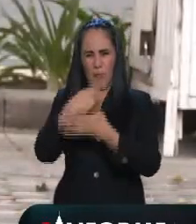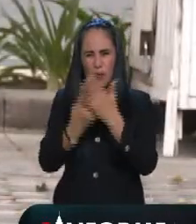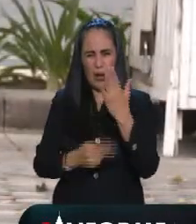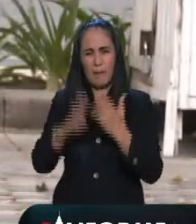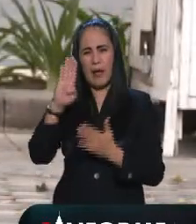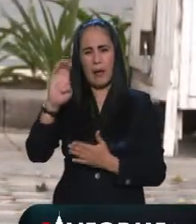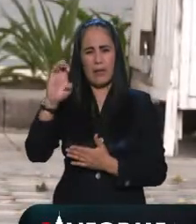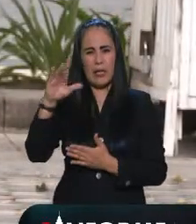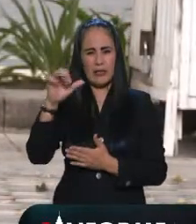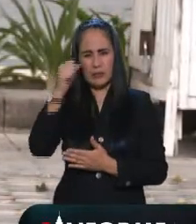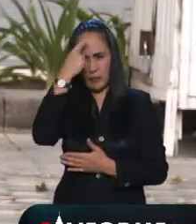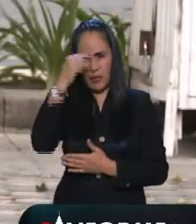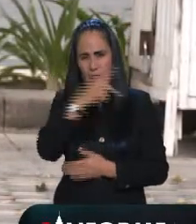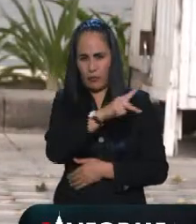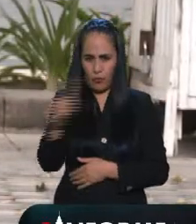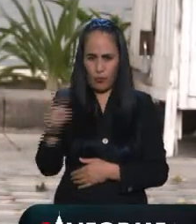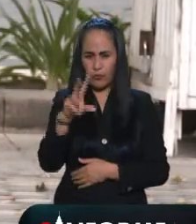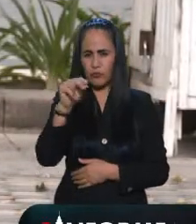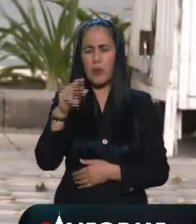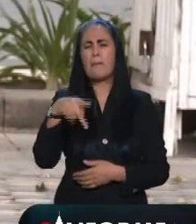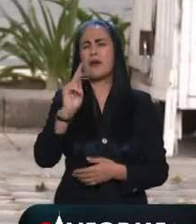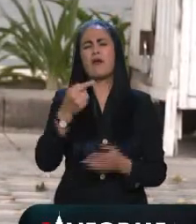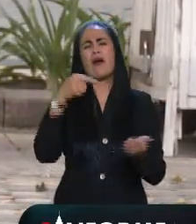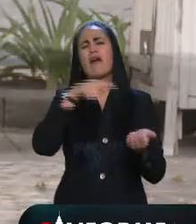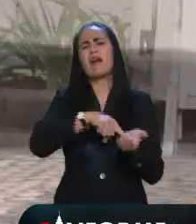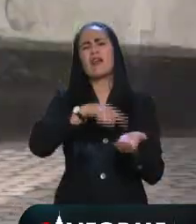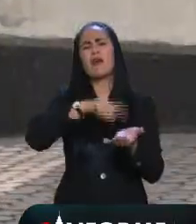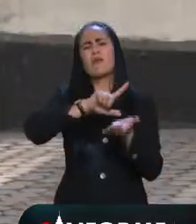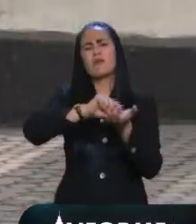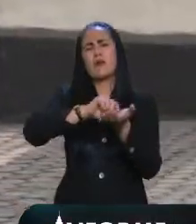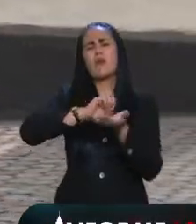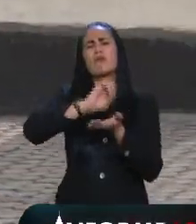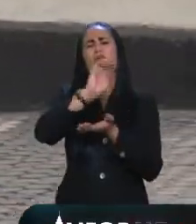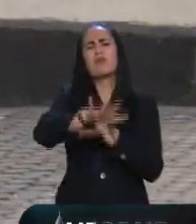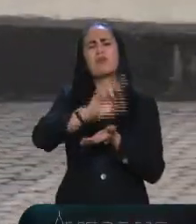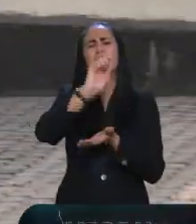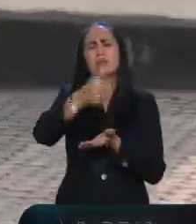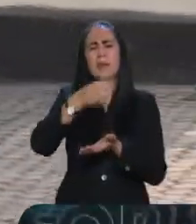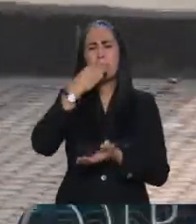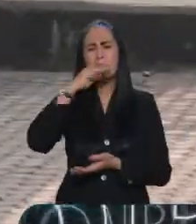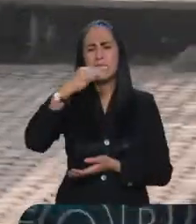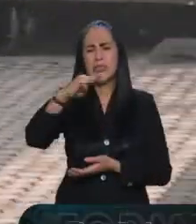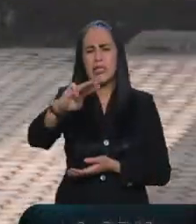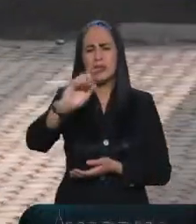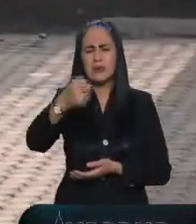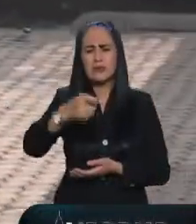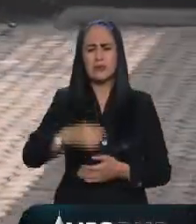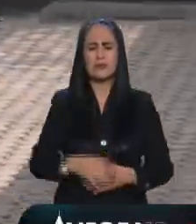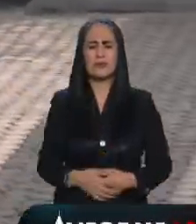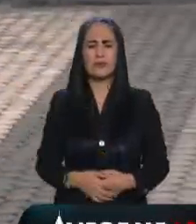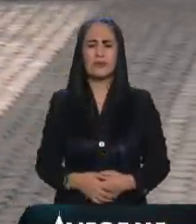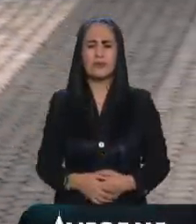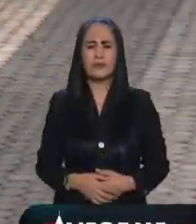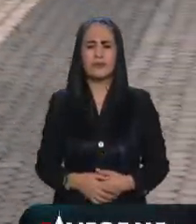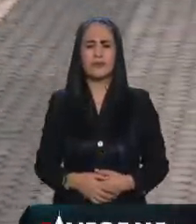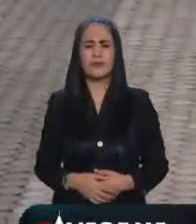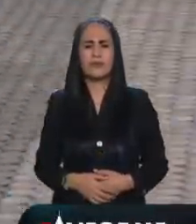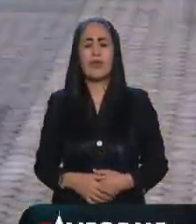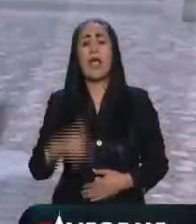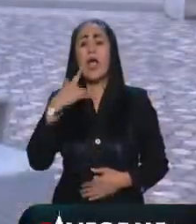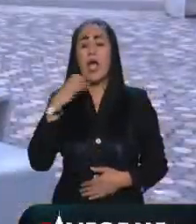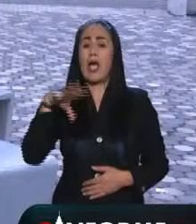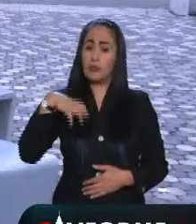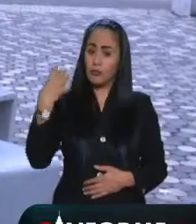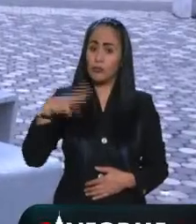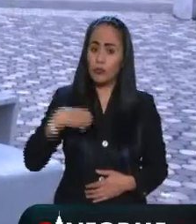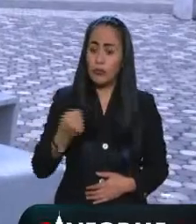¿pero en esas cuentas qué se decía por ejemplo? Se repetía esa narrativa de que el esfuerzo es el que